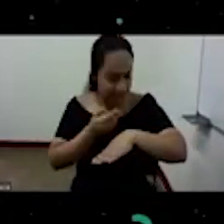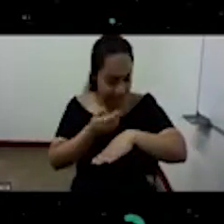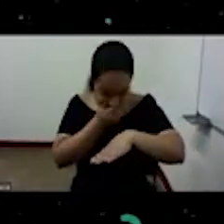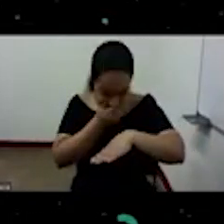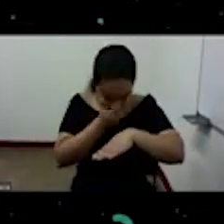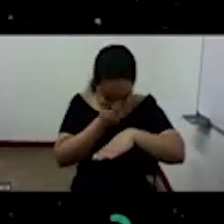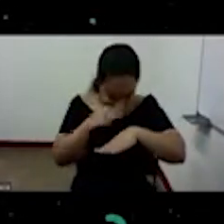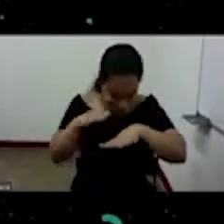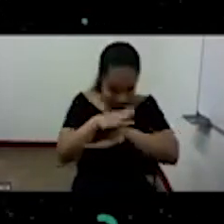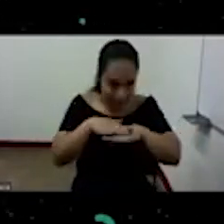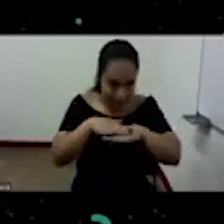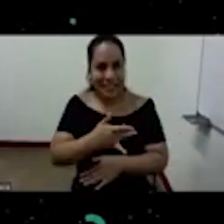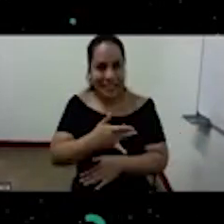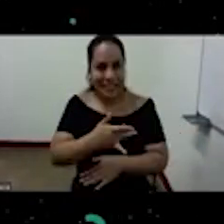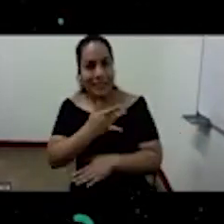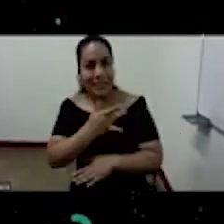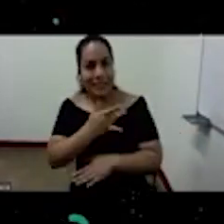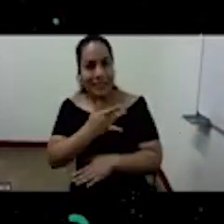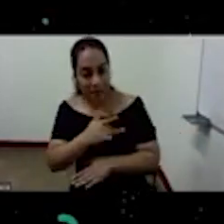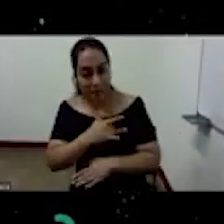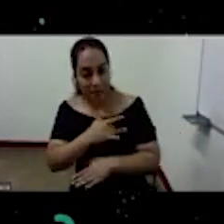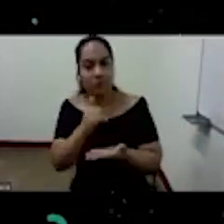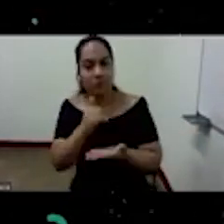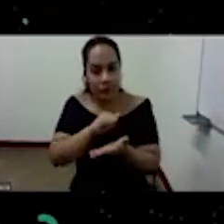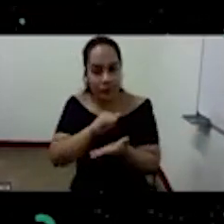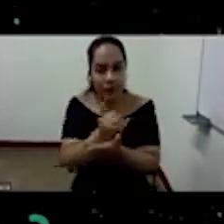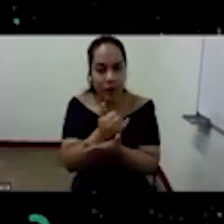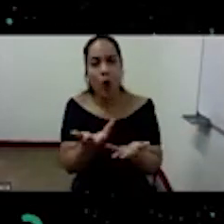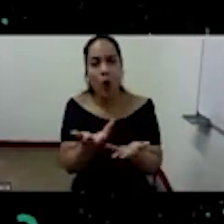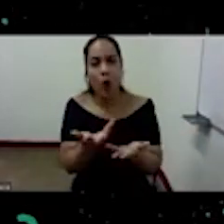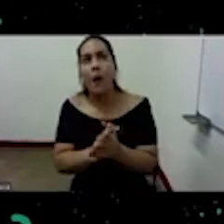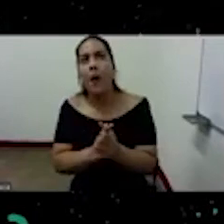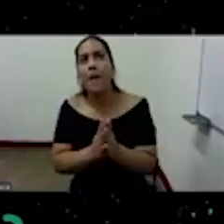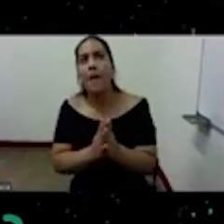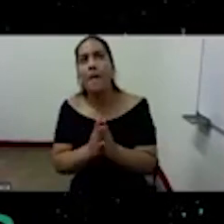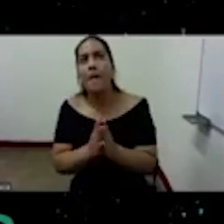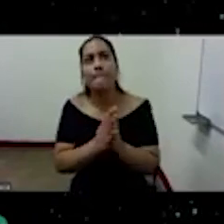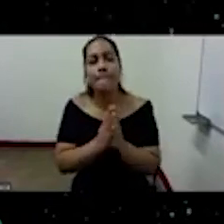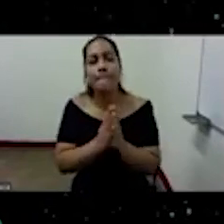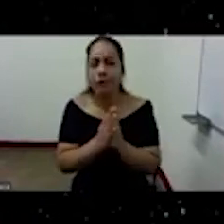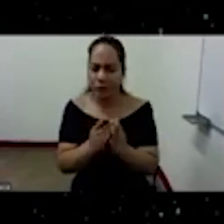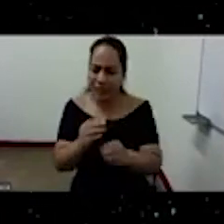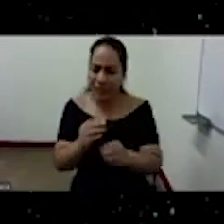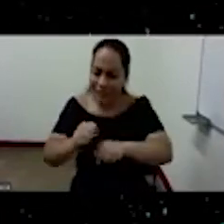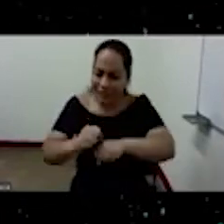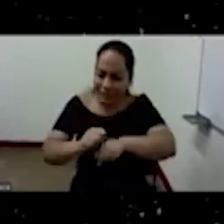sentimiento sobre nuestra sensibilidad